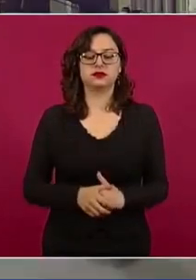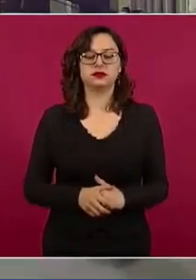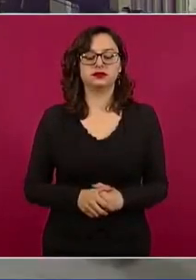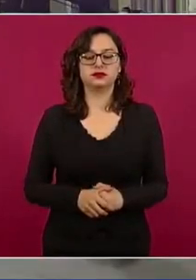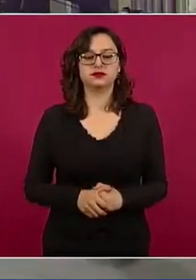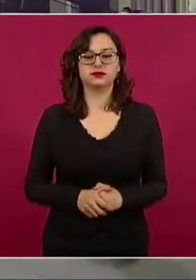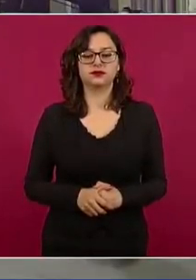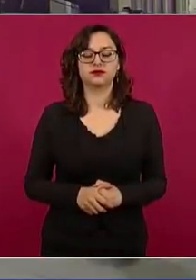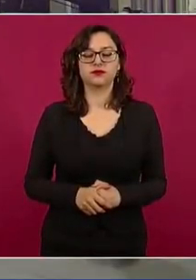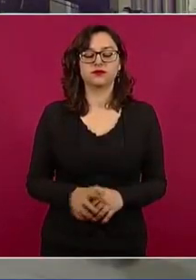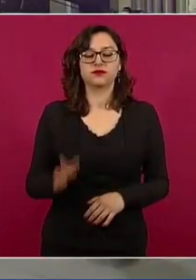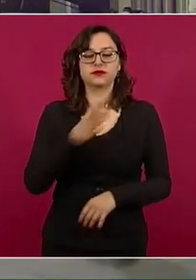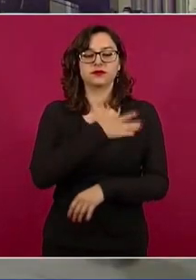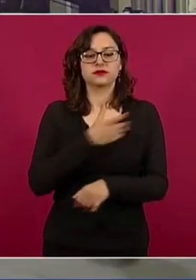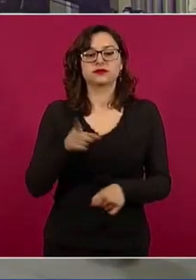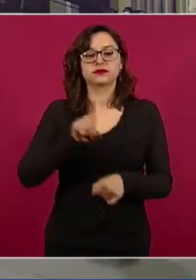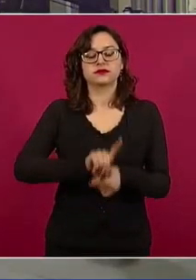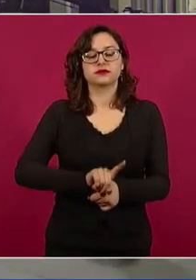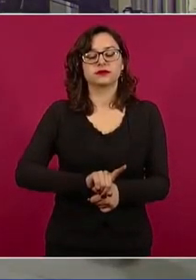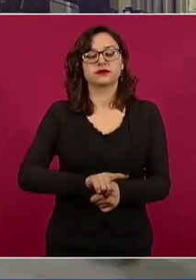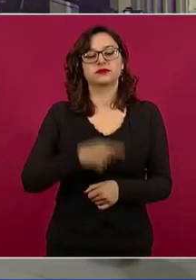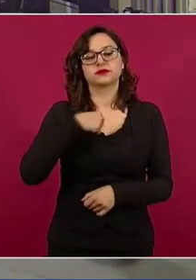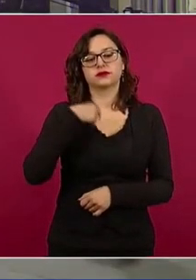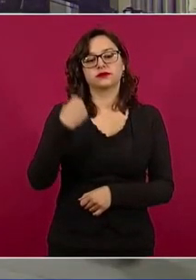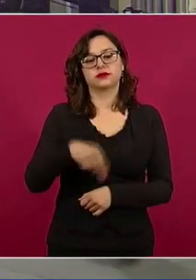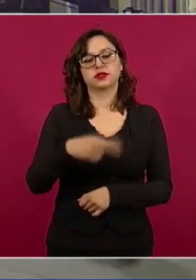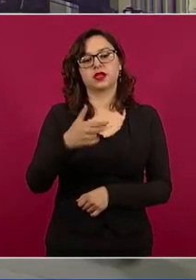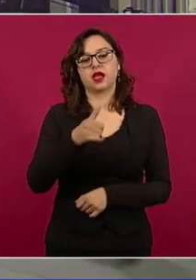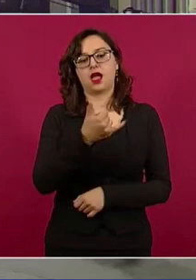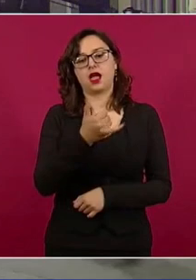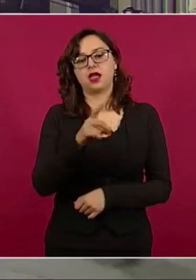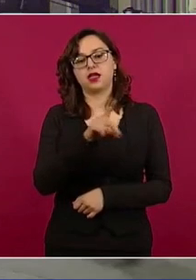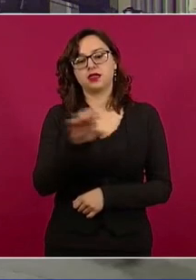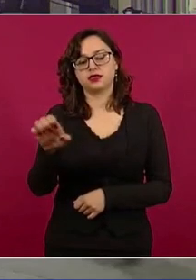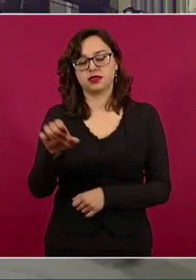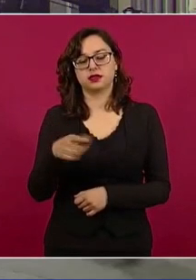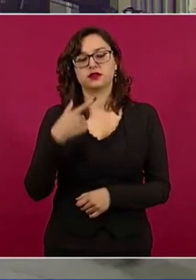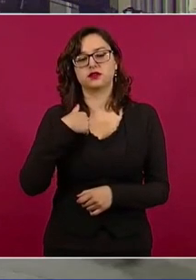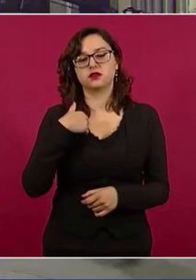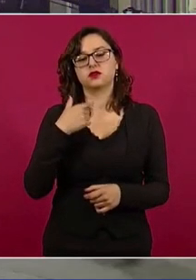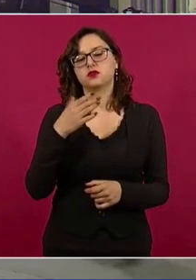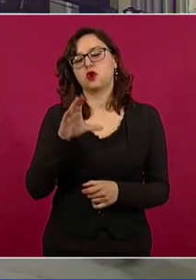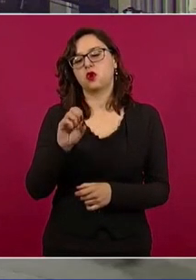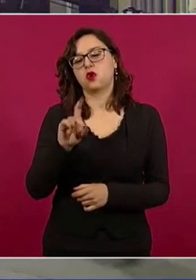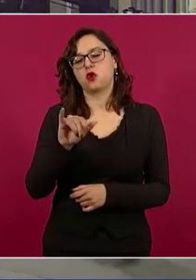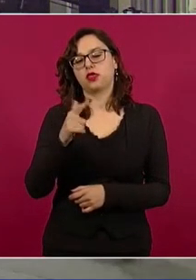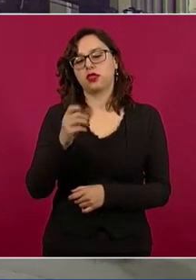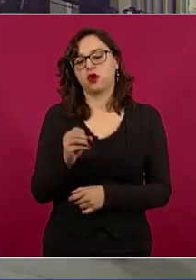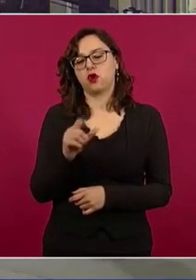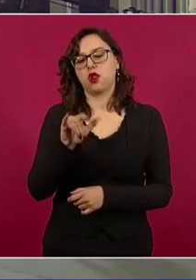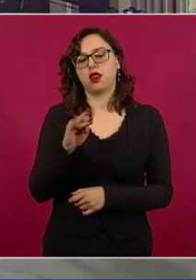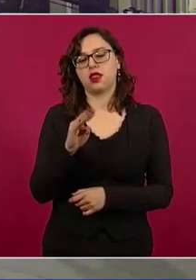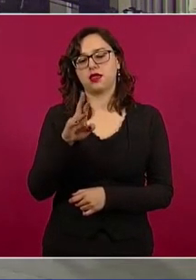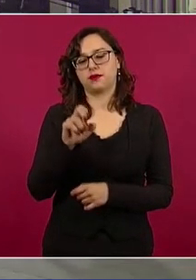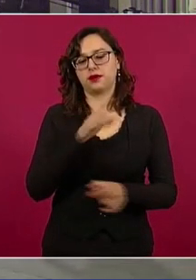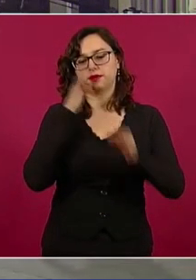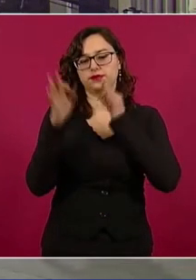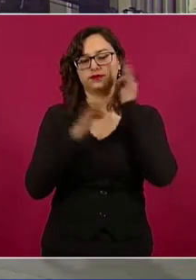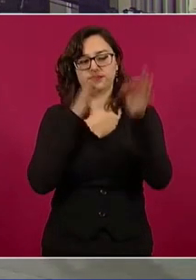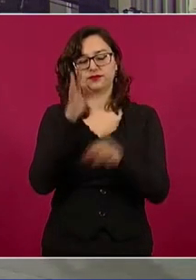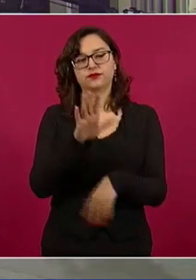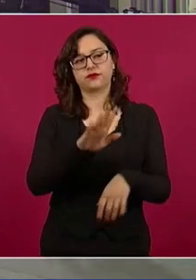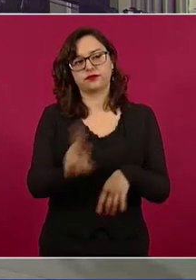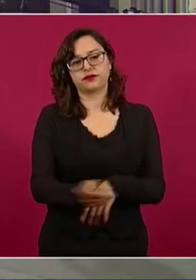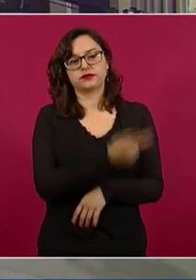Buenos días, presidente. Aidea Rivera de Código Libre. Tengo una pregunta. Fíjese que tenemos un grupo de